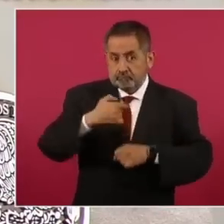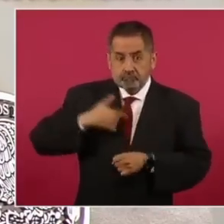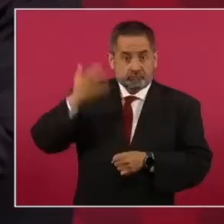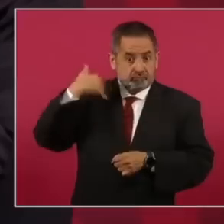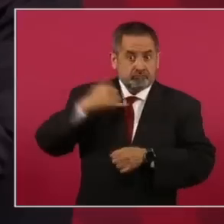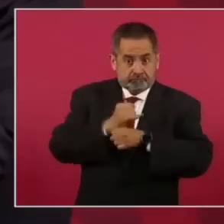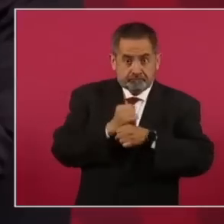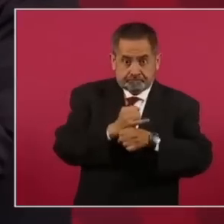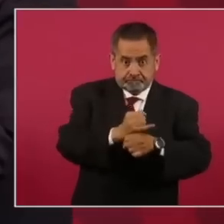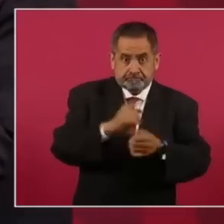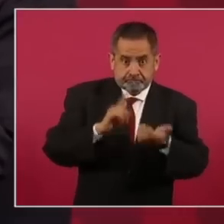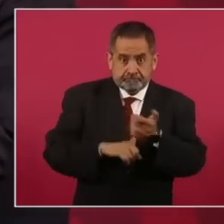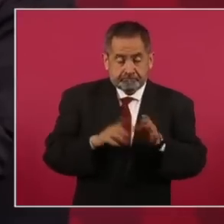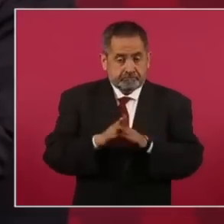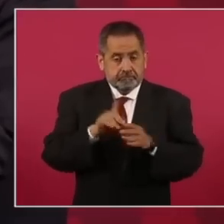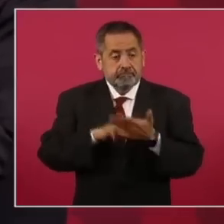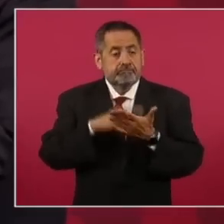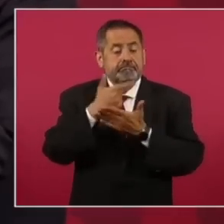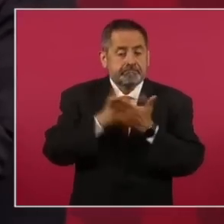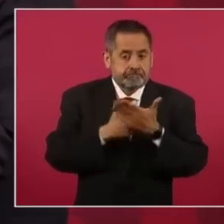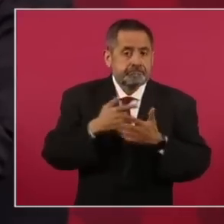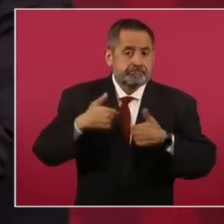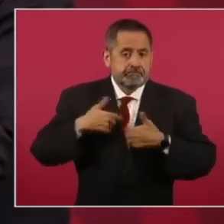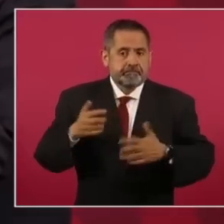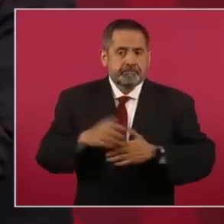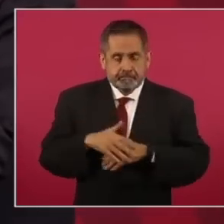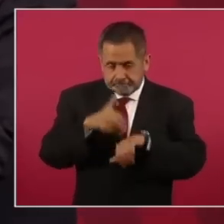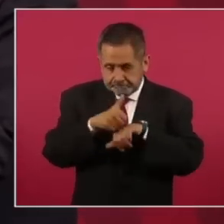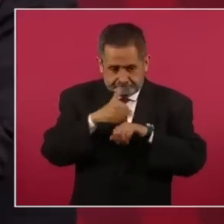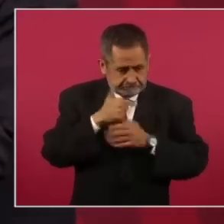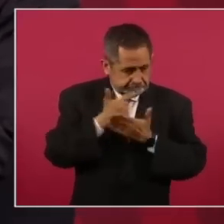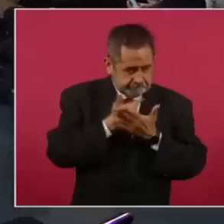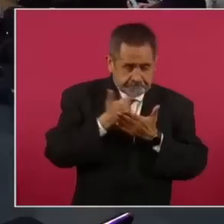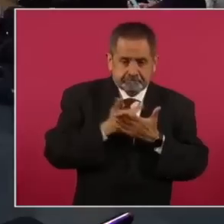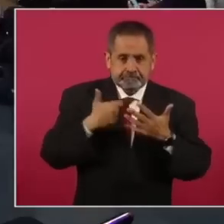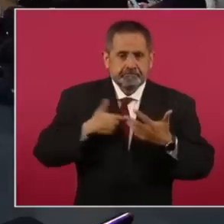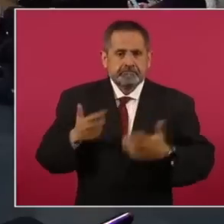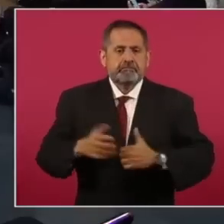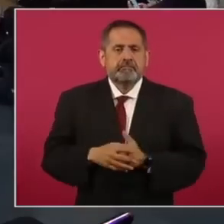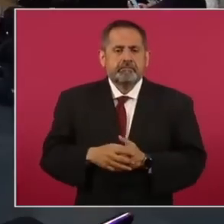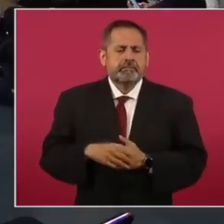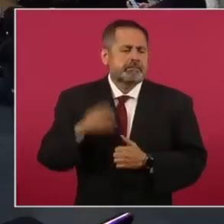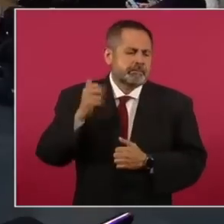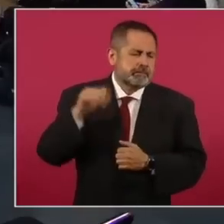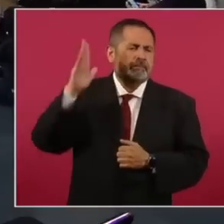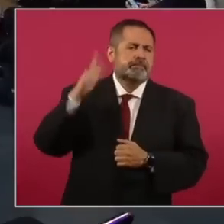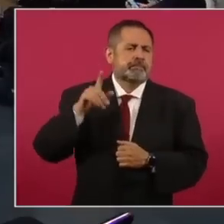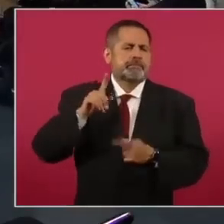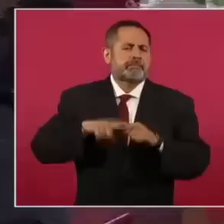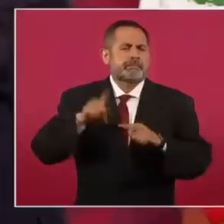en cuenta pública, con números, que hacían los presidentes.